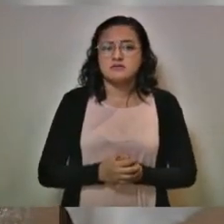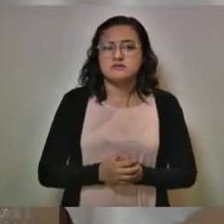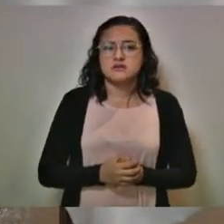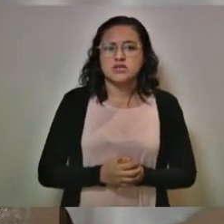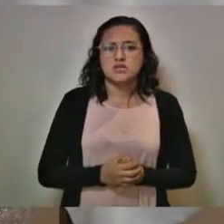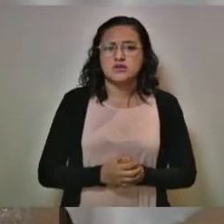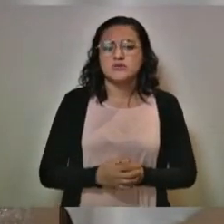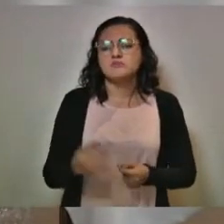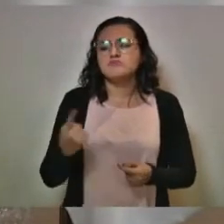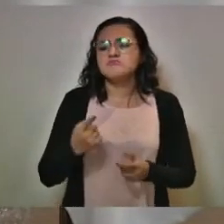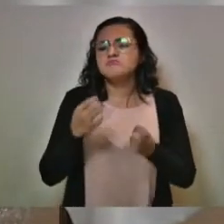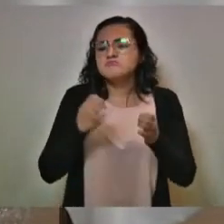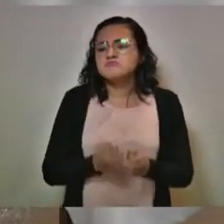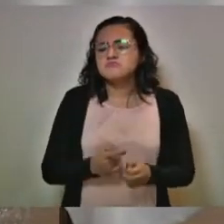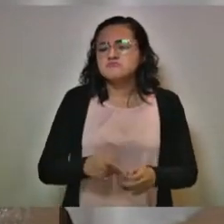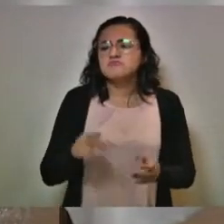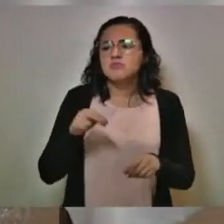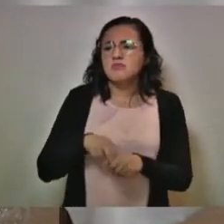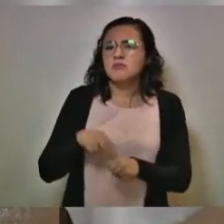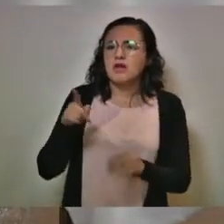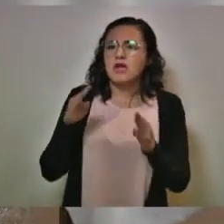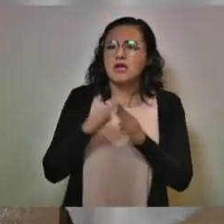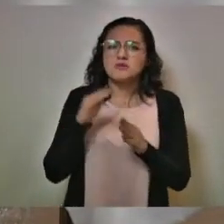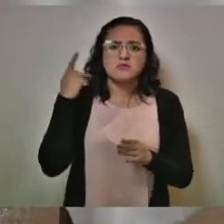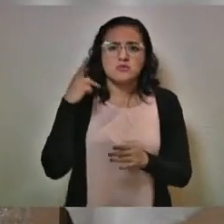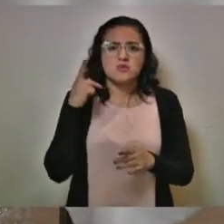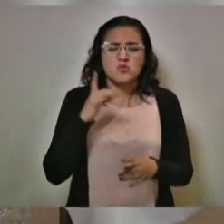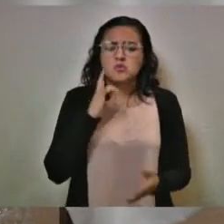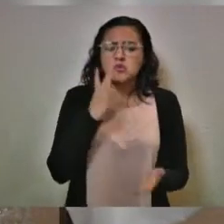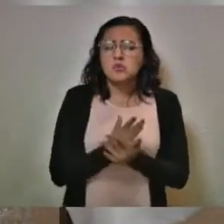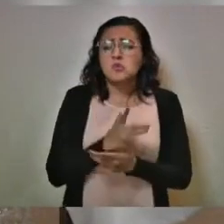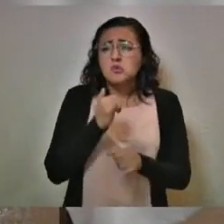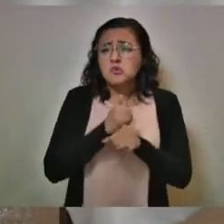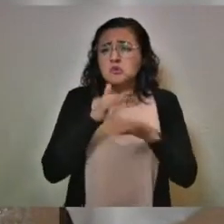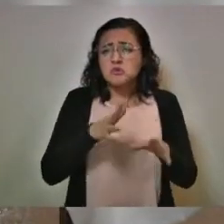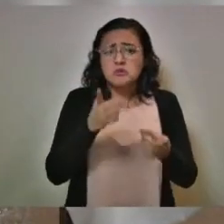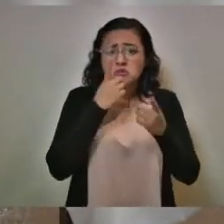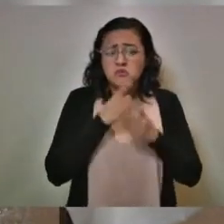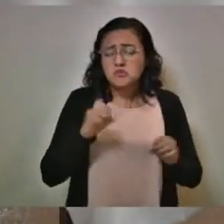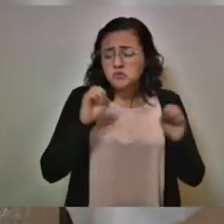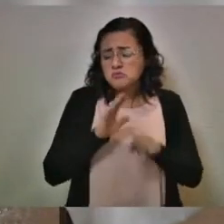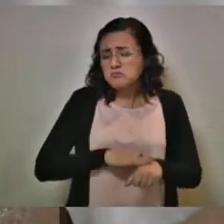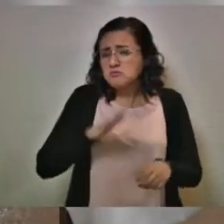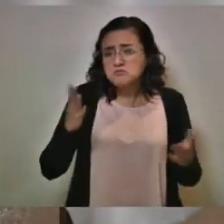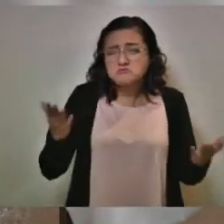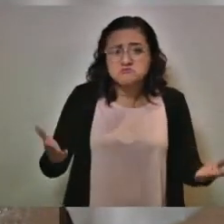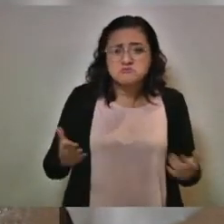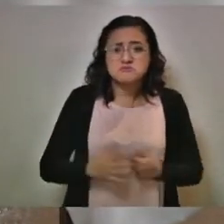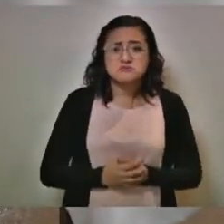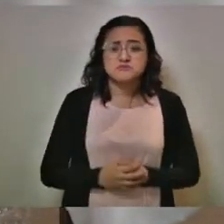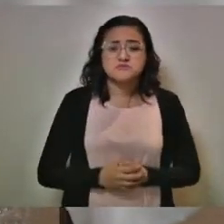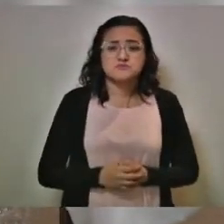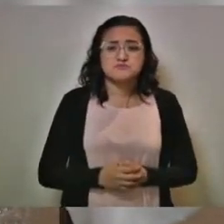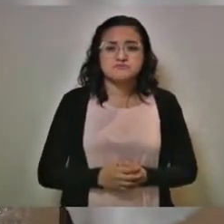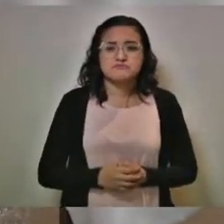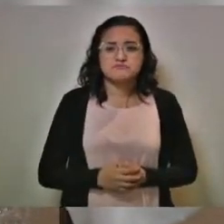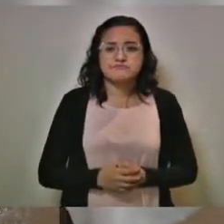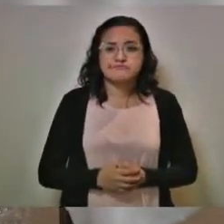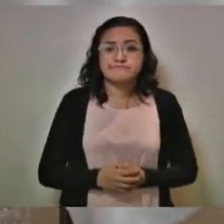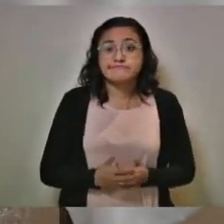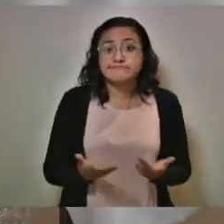que estaban en Casa Puebla. Es la única información que tengo, pues que